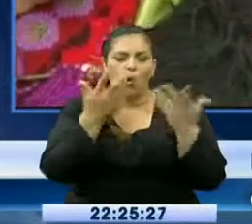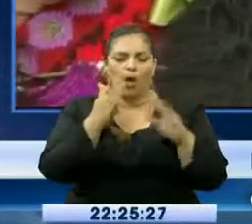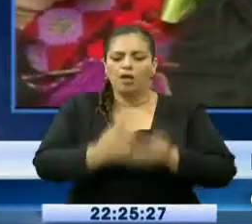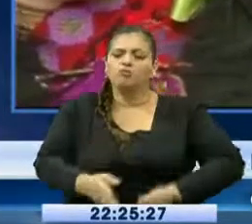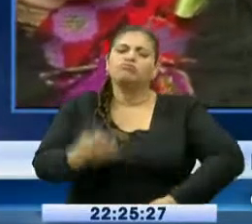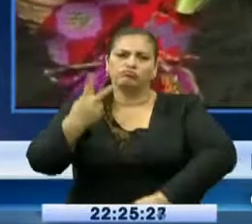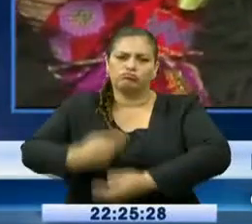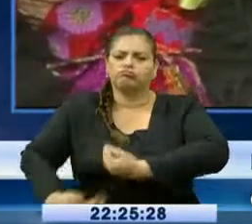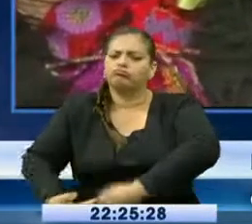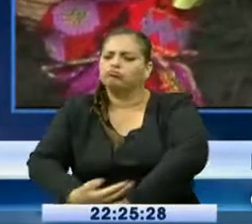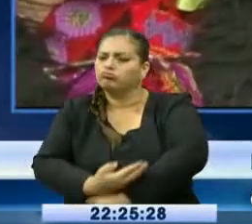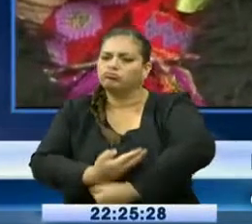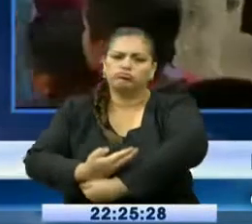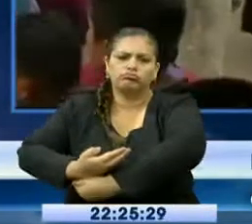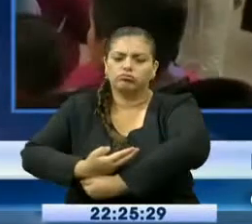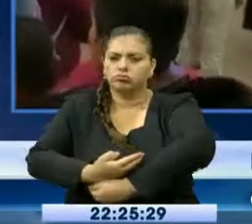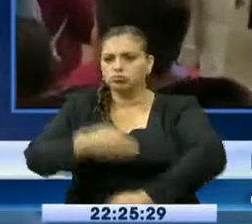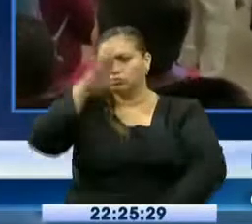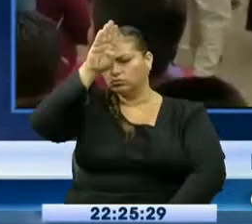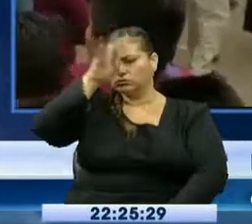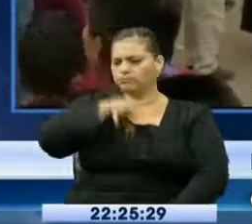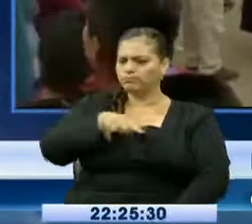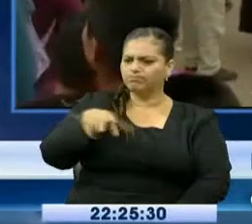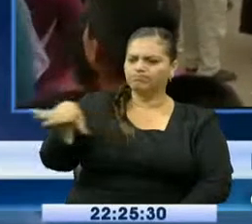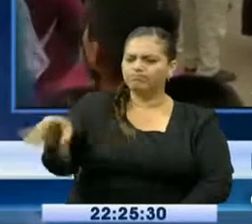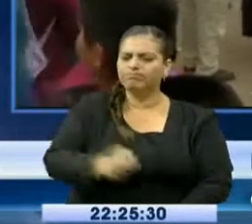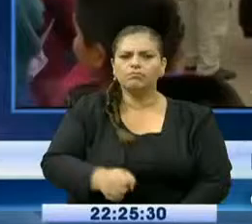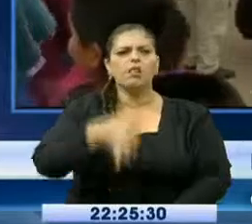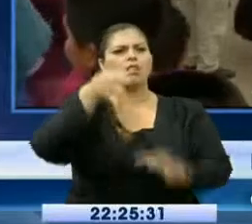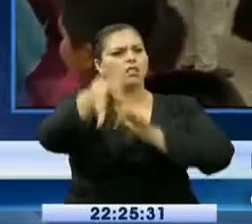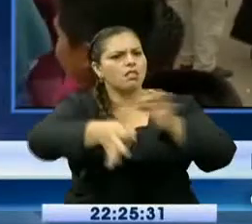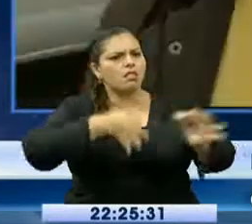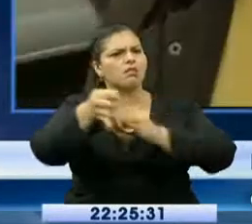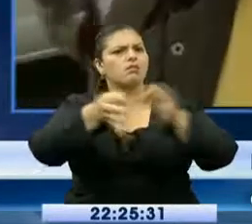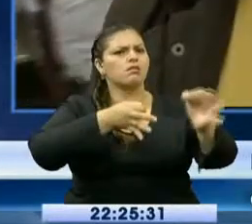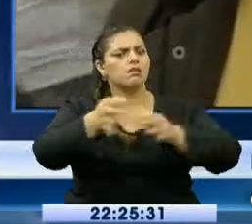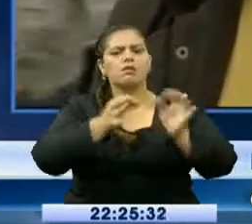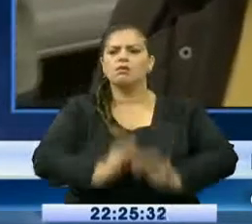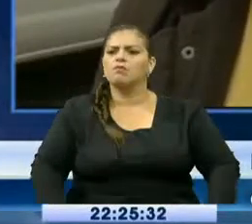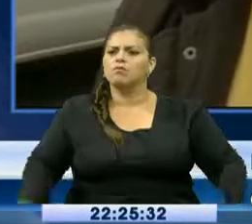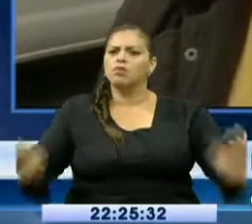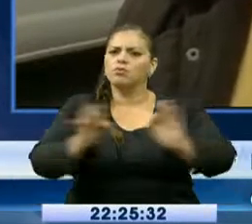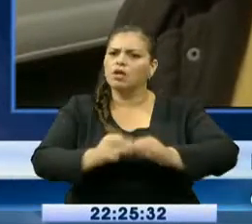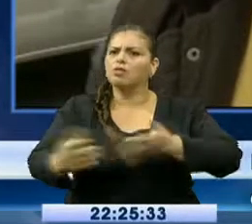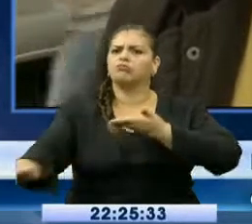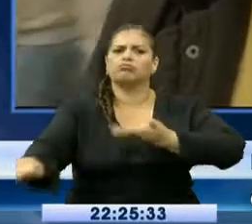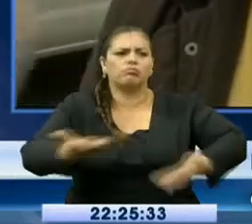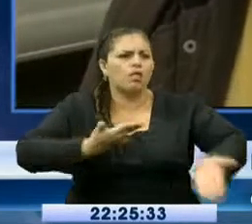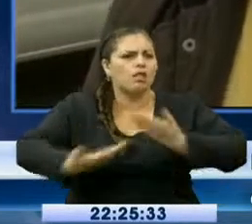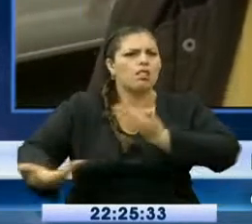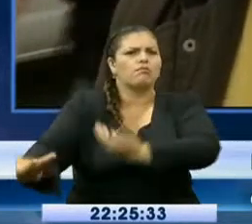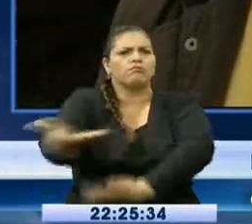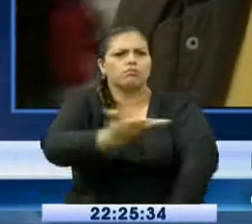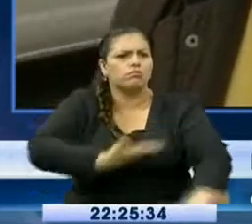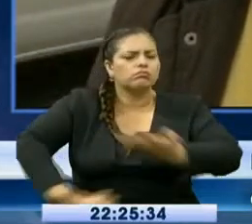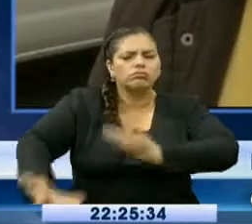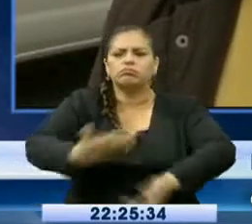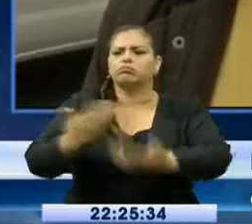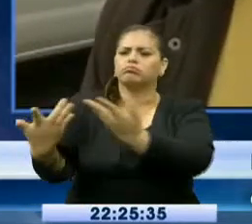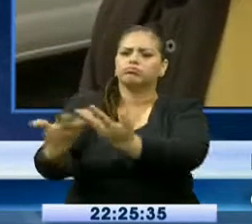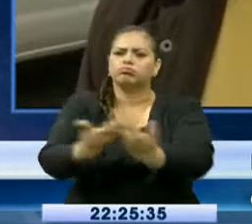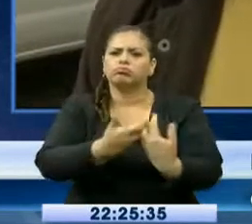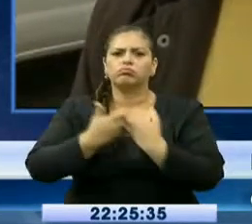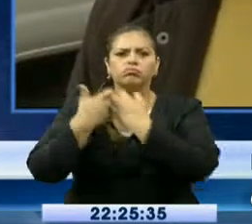las relaciones intrafamiliares y para poder fortalecer la iglesia. Él siempre ha insistido en que la base del catolicismo y del